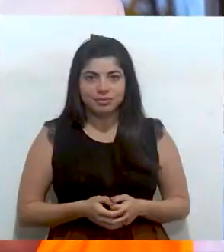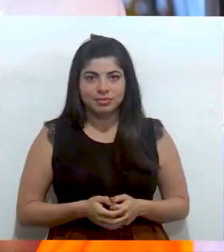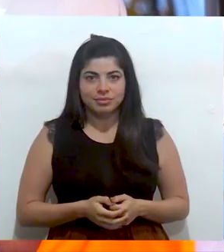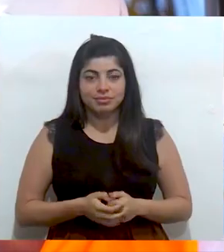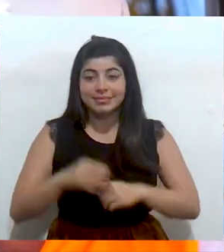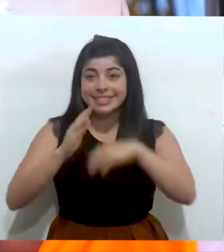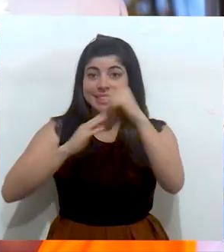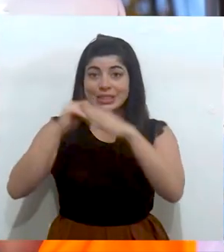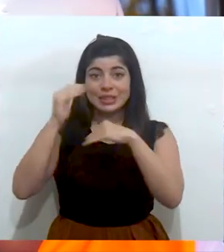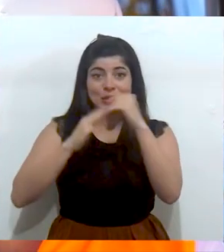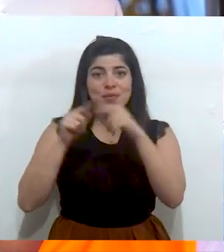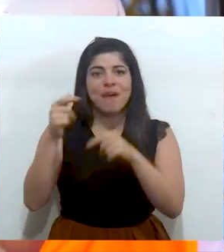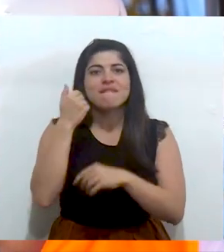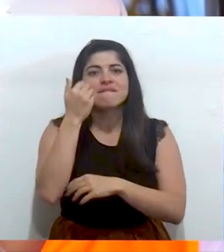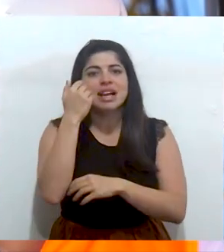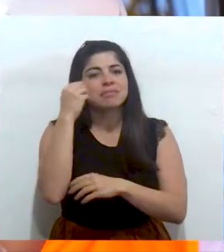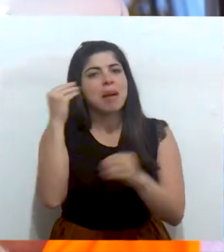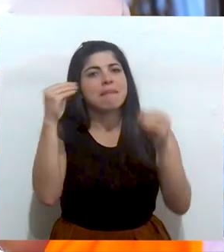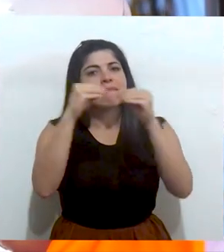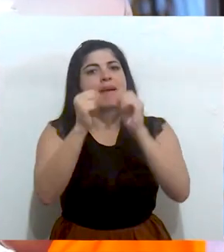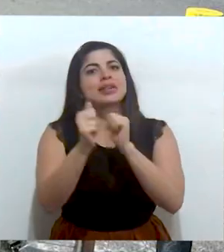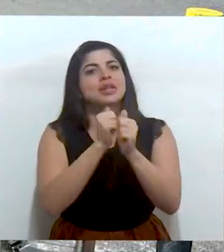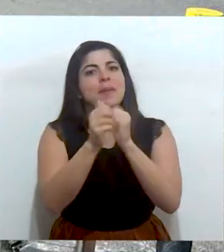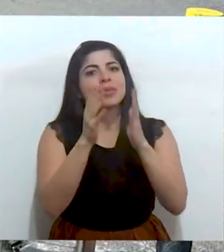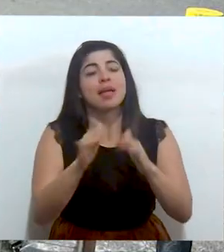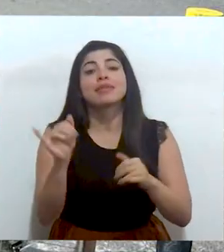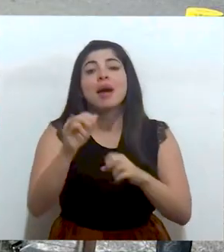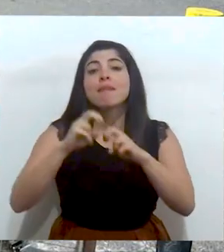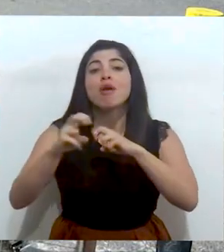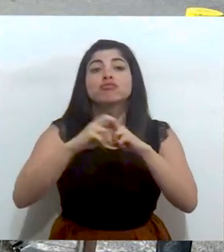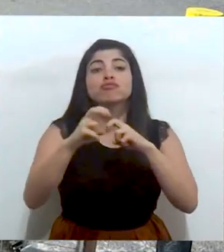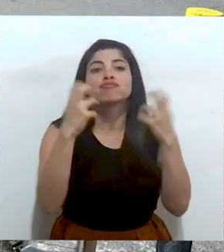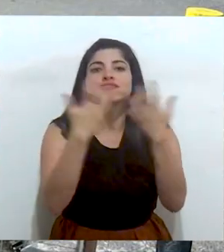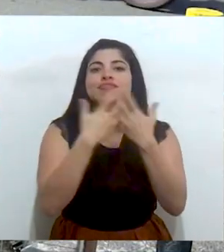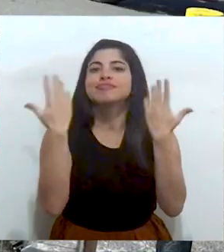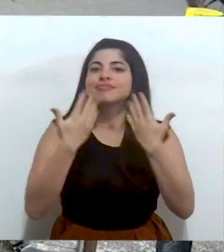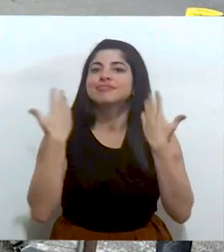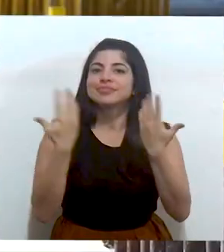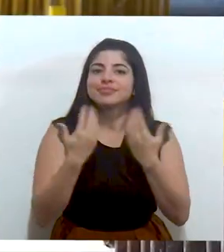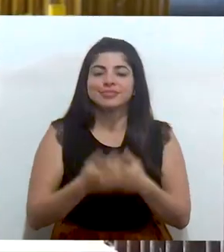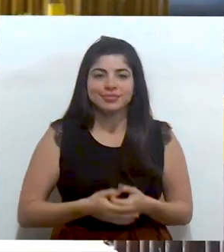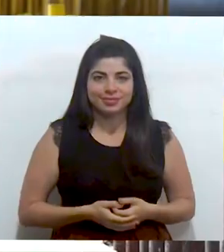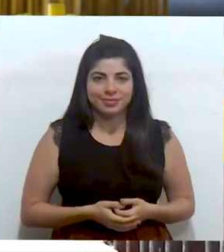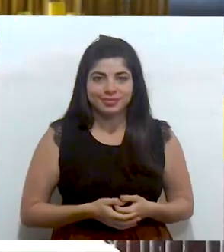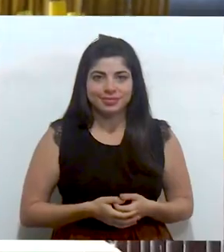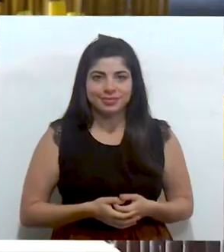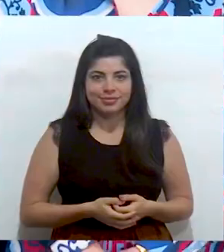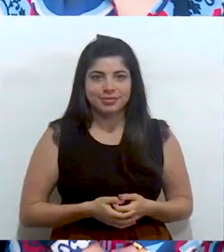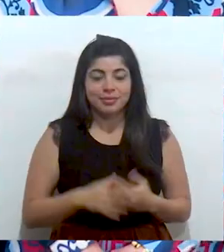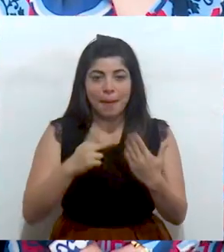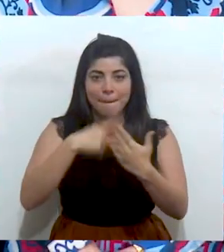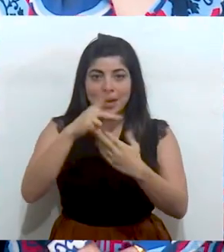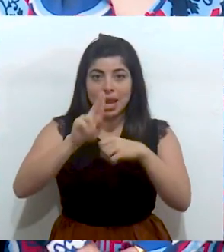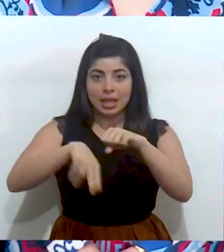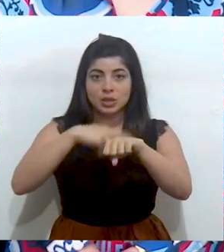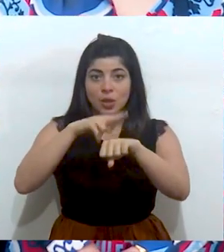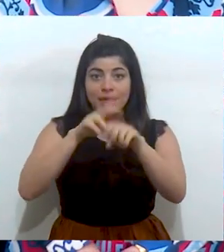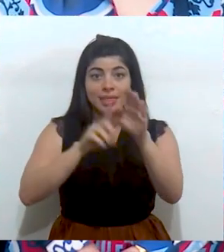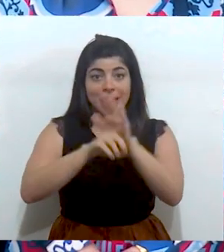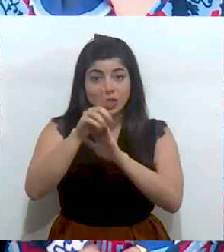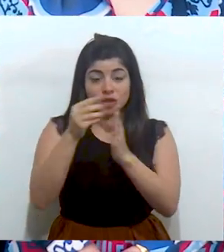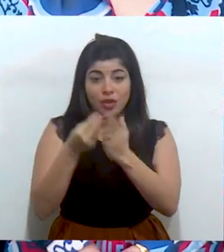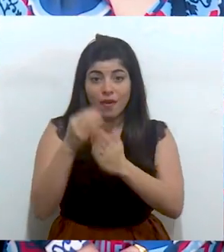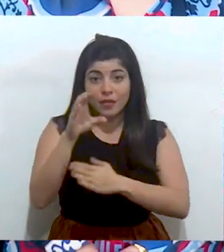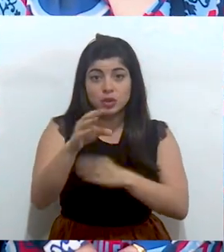Con infraestructura que facilite la competitividad. Y movilidad urbana sostenible. El Plan Nacional de